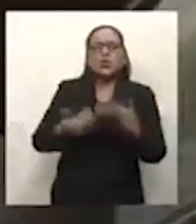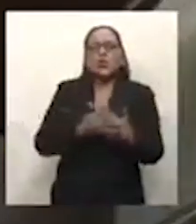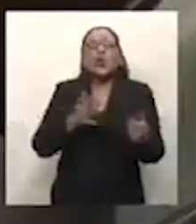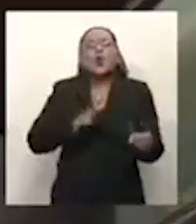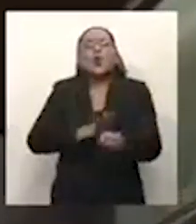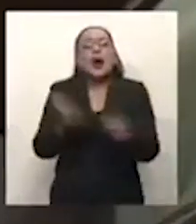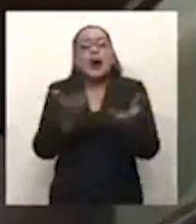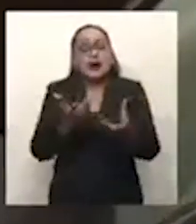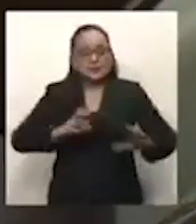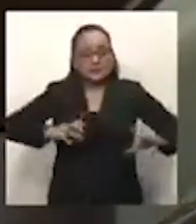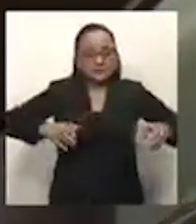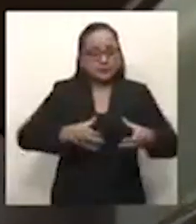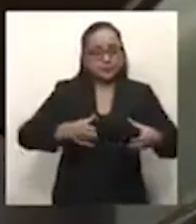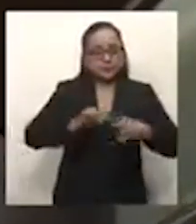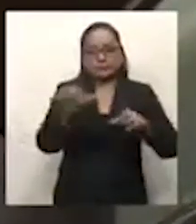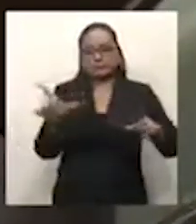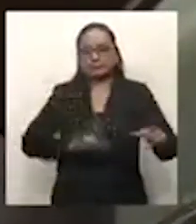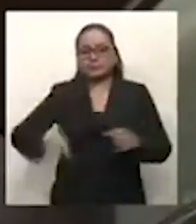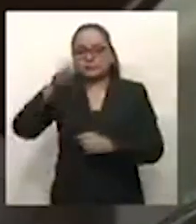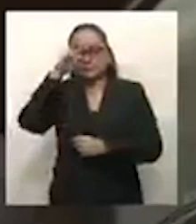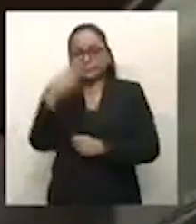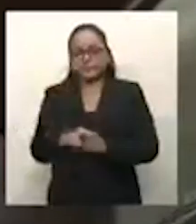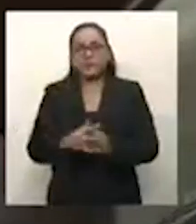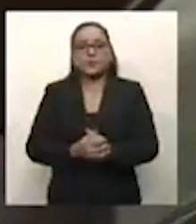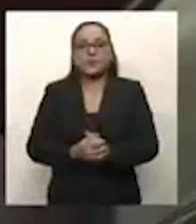parte del Congreso de la Unión.